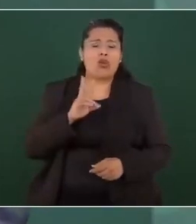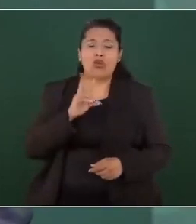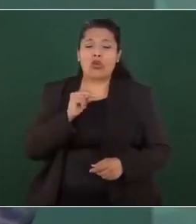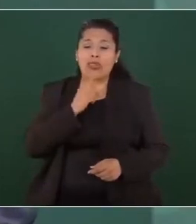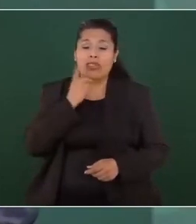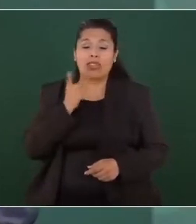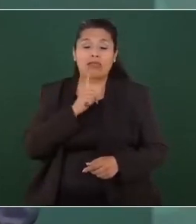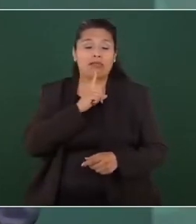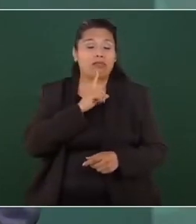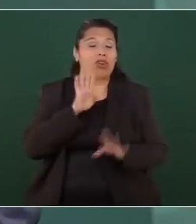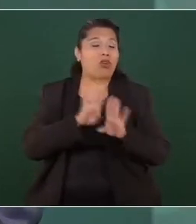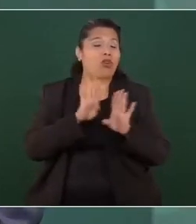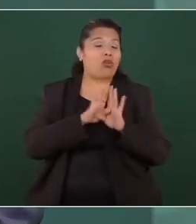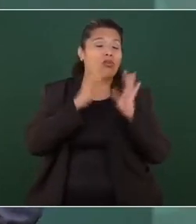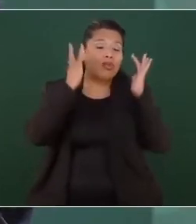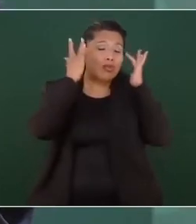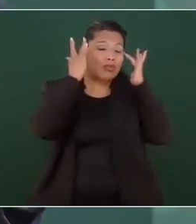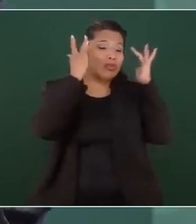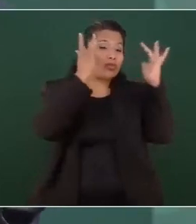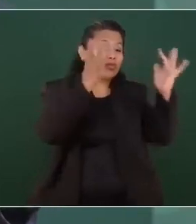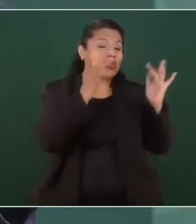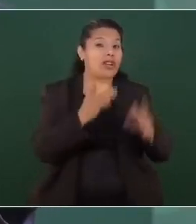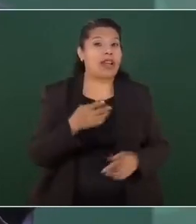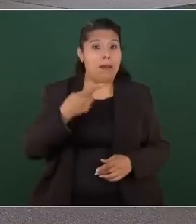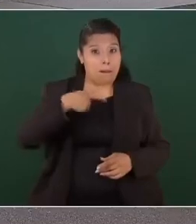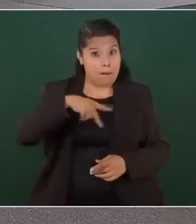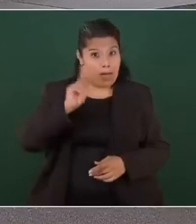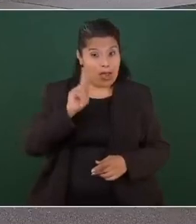Y ahora,